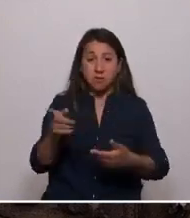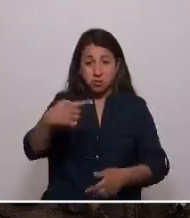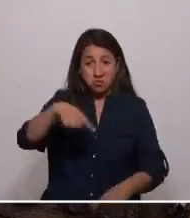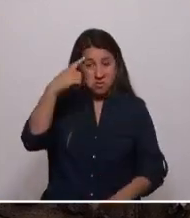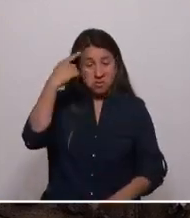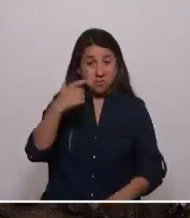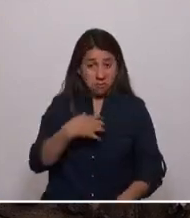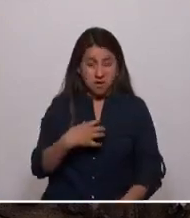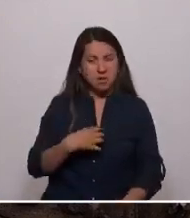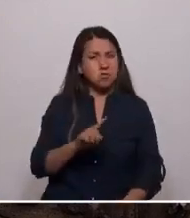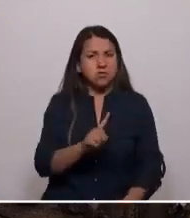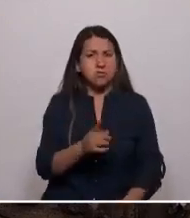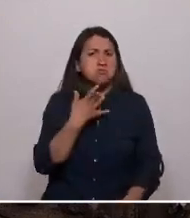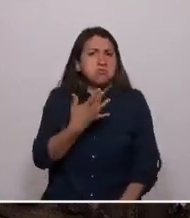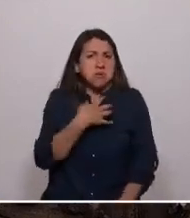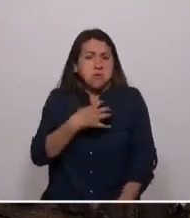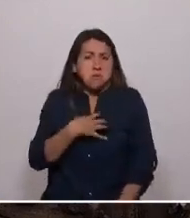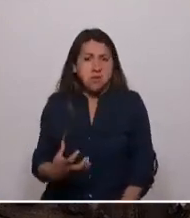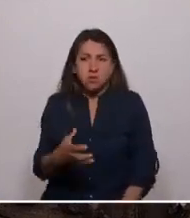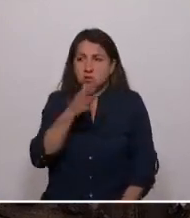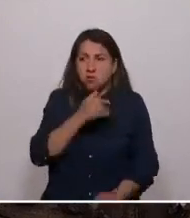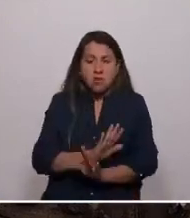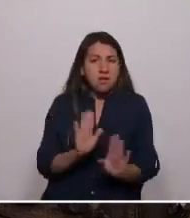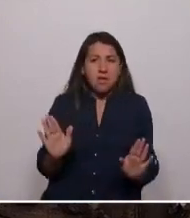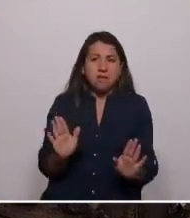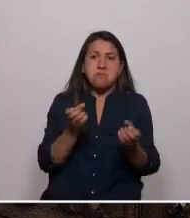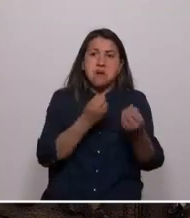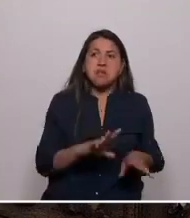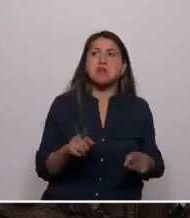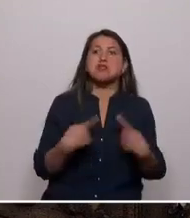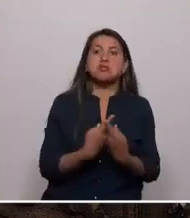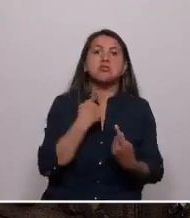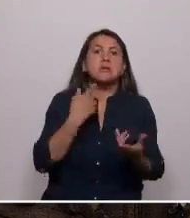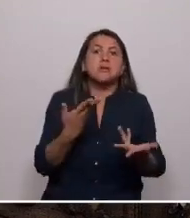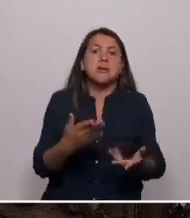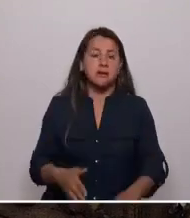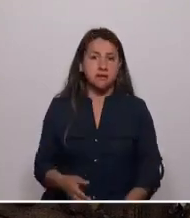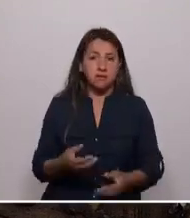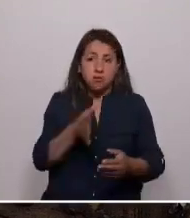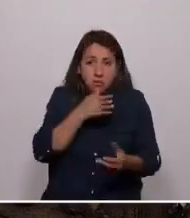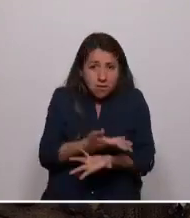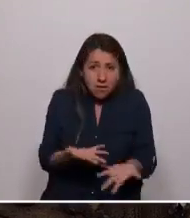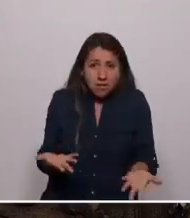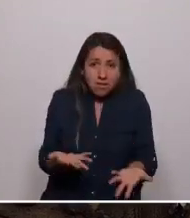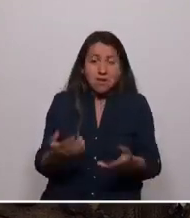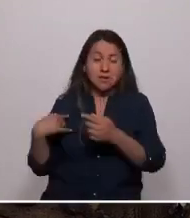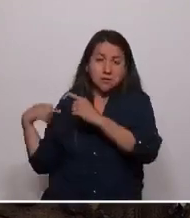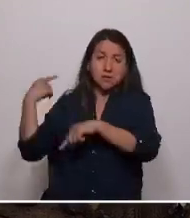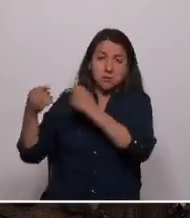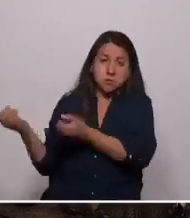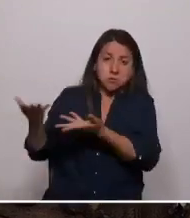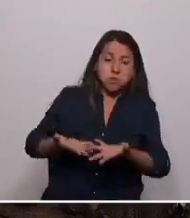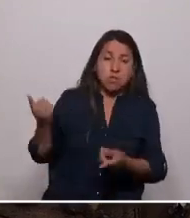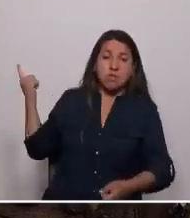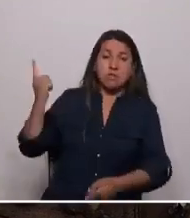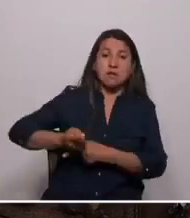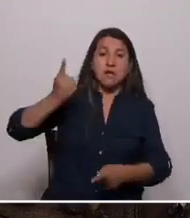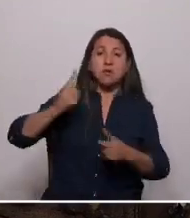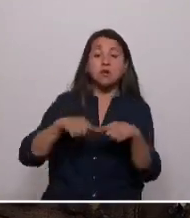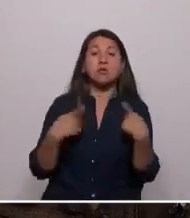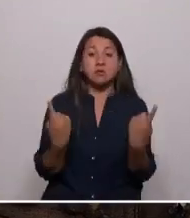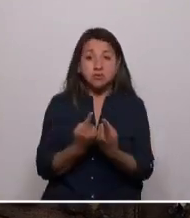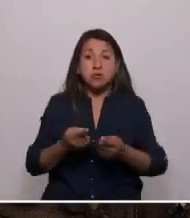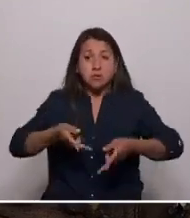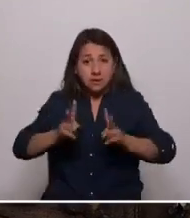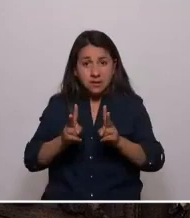¿Y qué miedo íbamos a tener? Si no teníamos nada que perder. Si no tenemos nada. Si somos herederos de la dictadura. Porque en este país los derechos